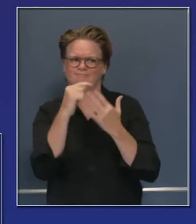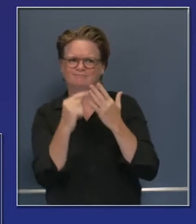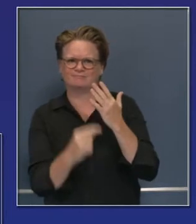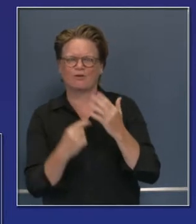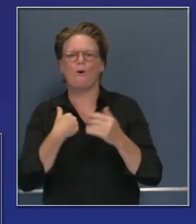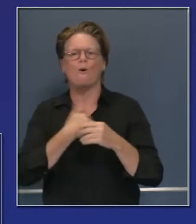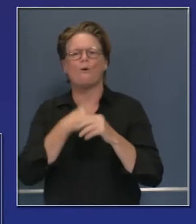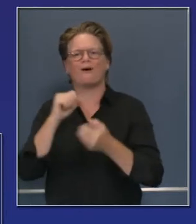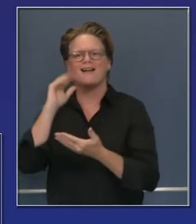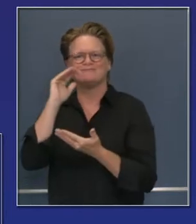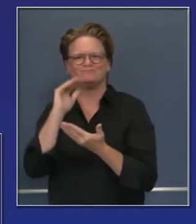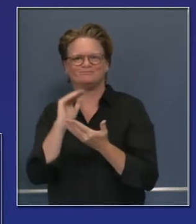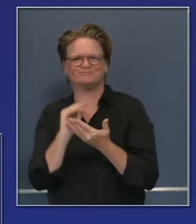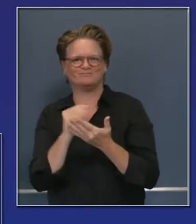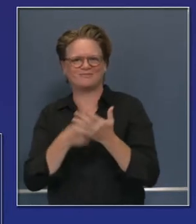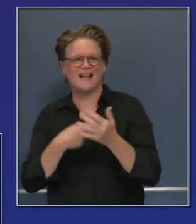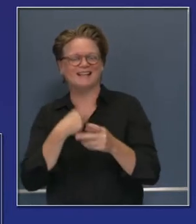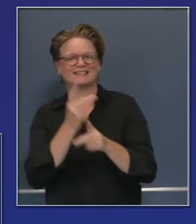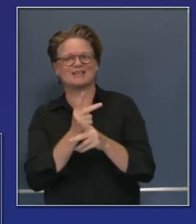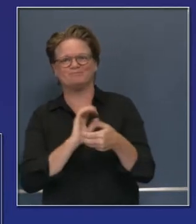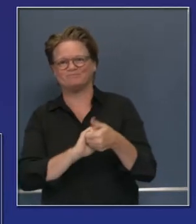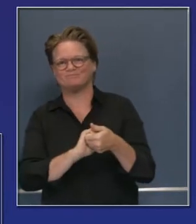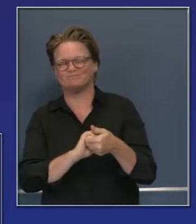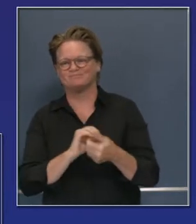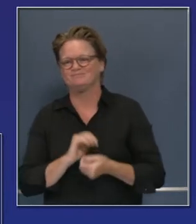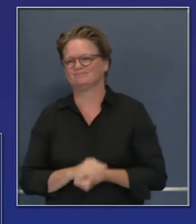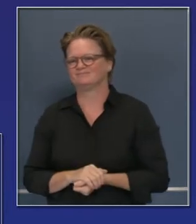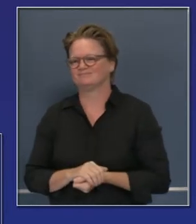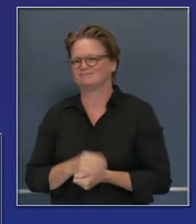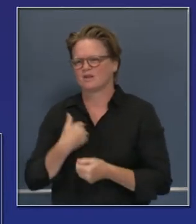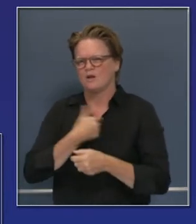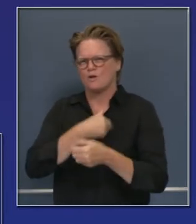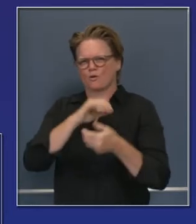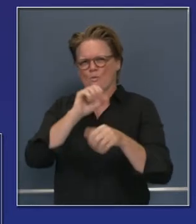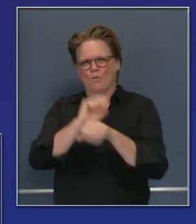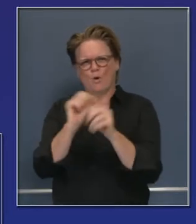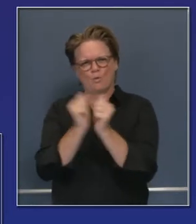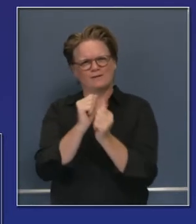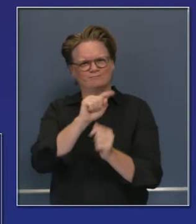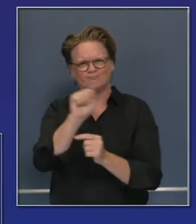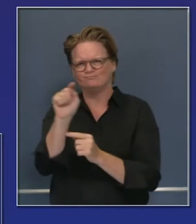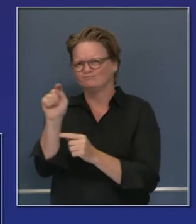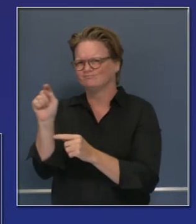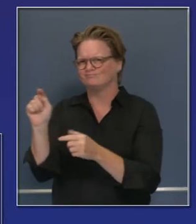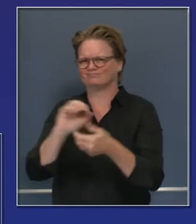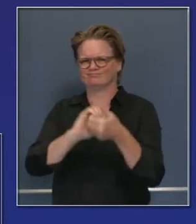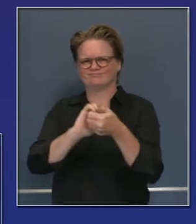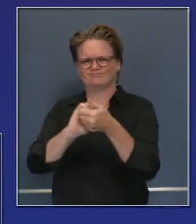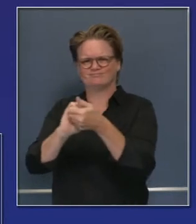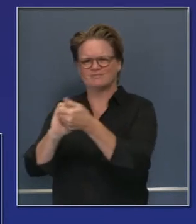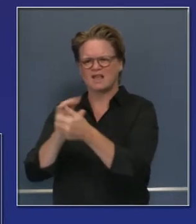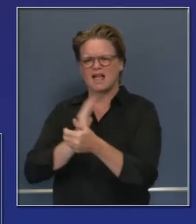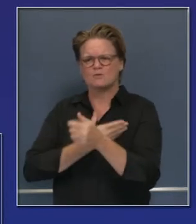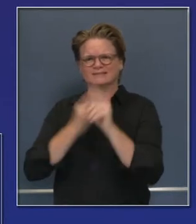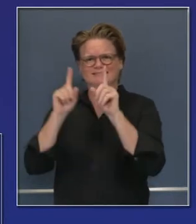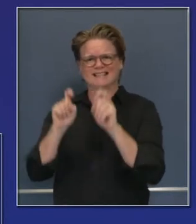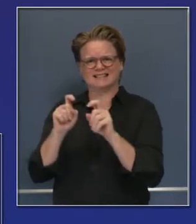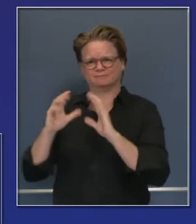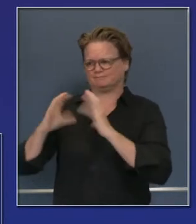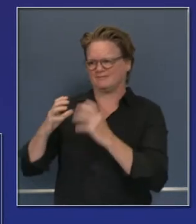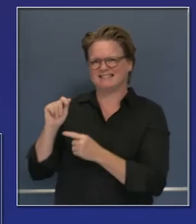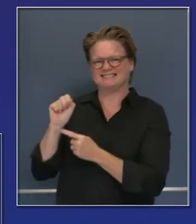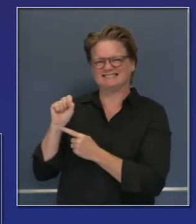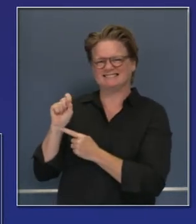ayudarnos con los diagnósticos. Estamos trabajando con nuestros socios, no solamente a través del equipo de trabajo especial